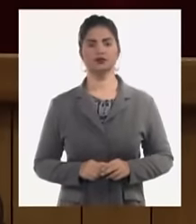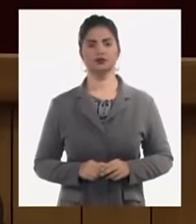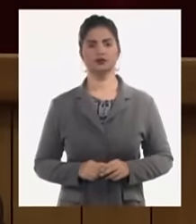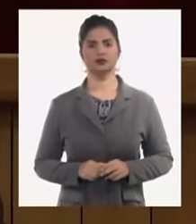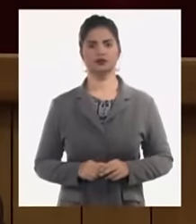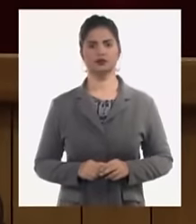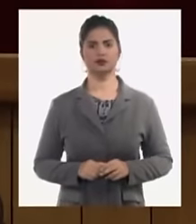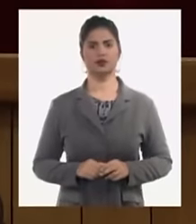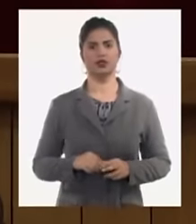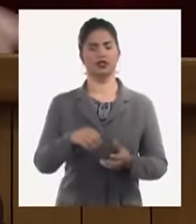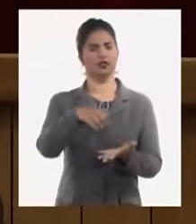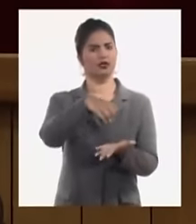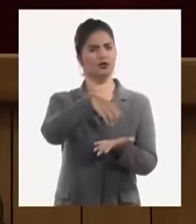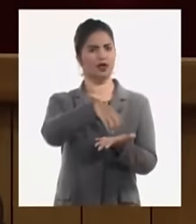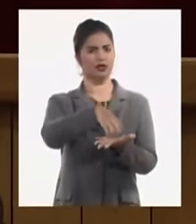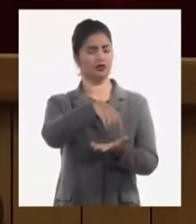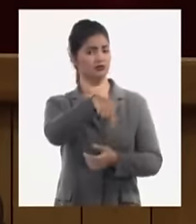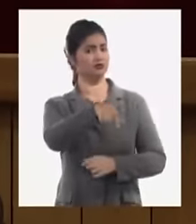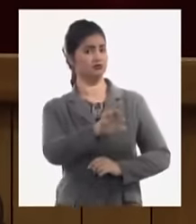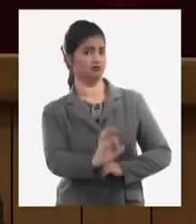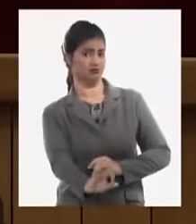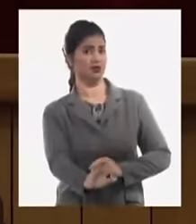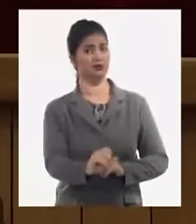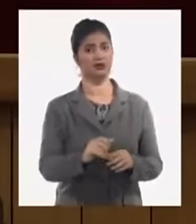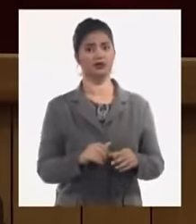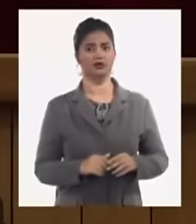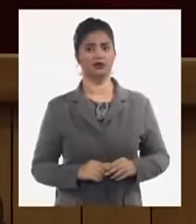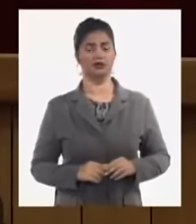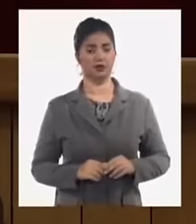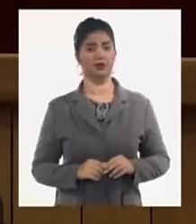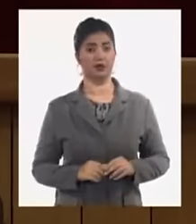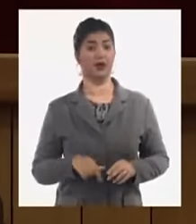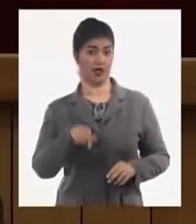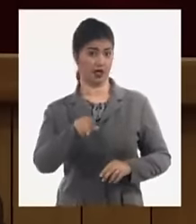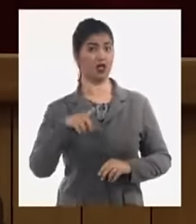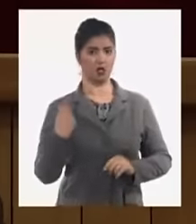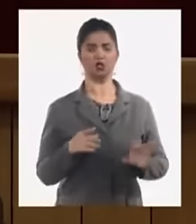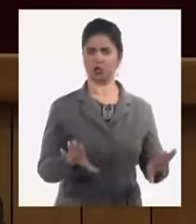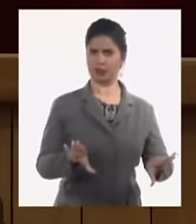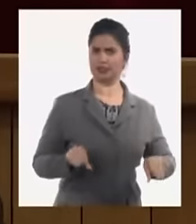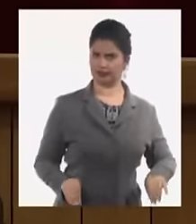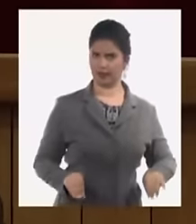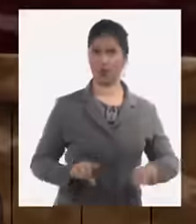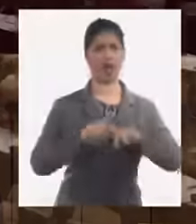mucho dinero en beneficio personal pero perjudican a nuestro pueblo a eso es a lo que le tenemos que ir arriba